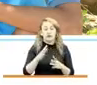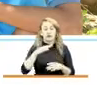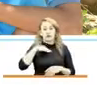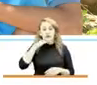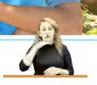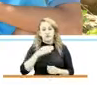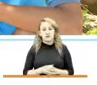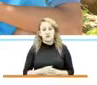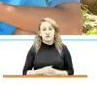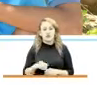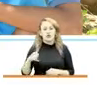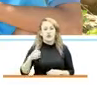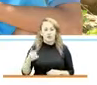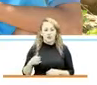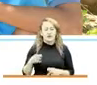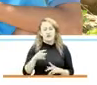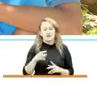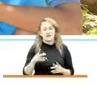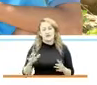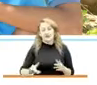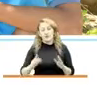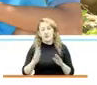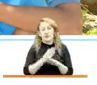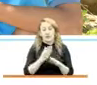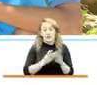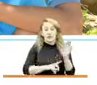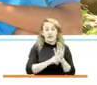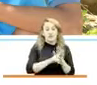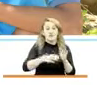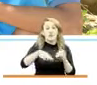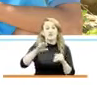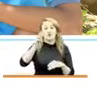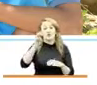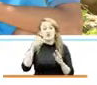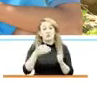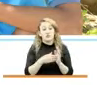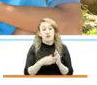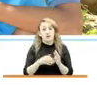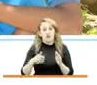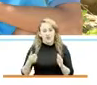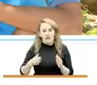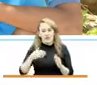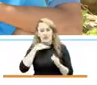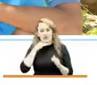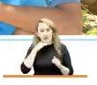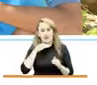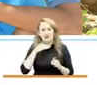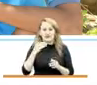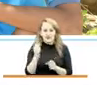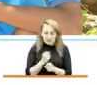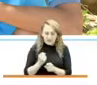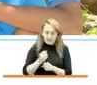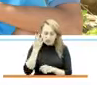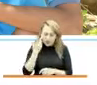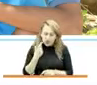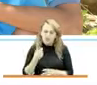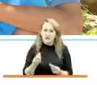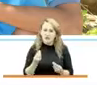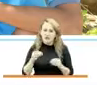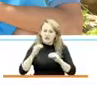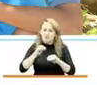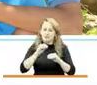pelados que han tenido conflicto con la ley. Más de 8 mil pelados con los que trabajamos día a día para poder generar nuevas y mejores